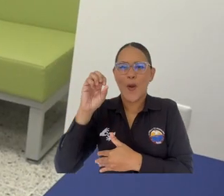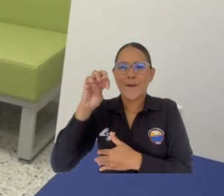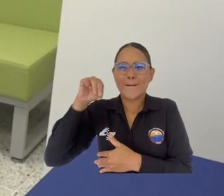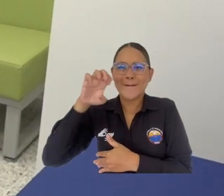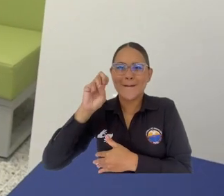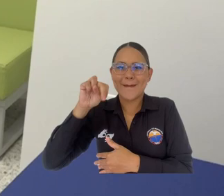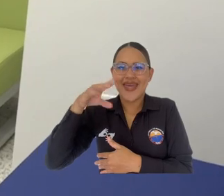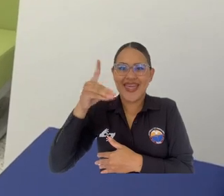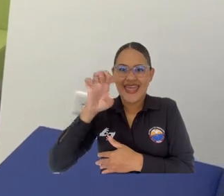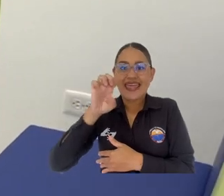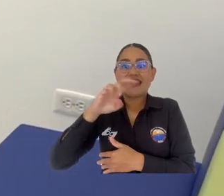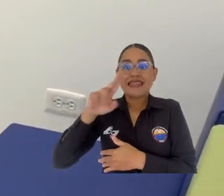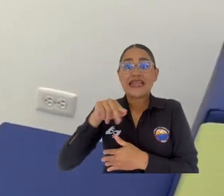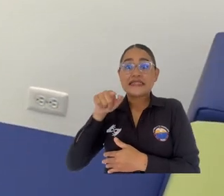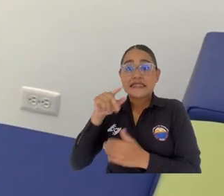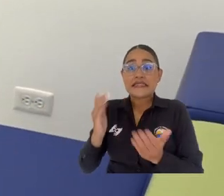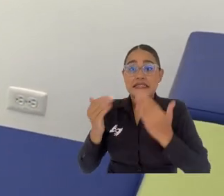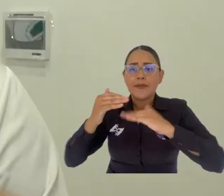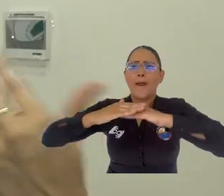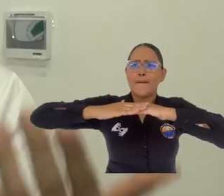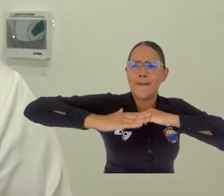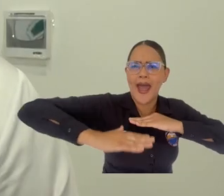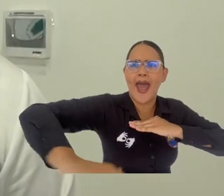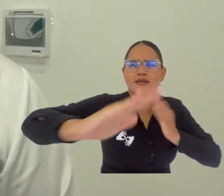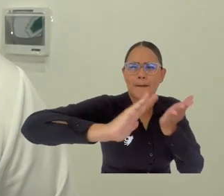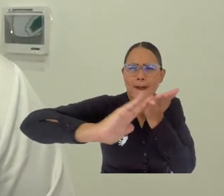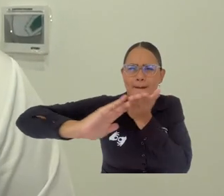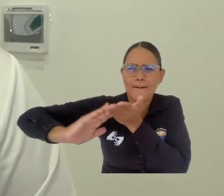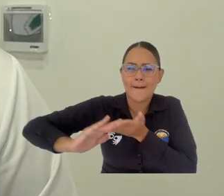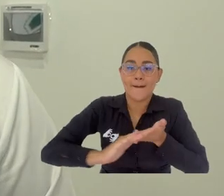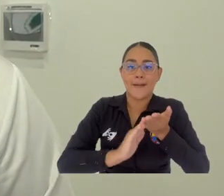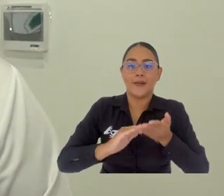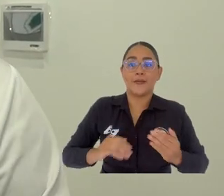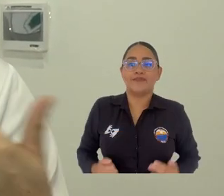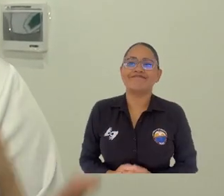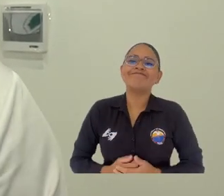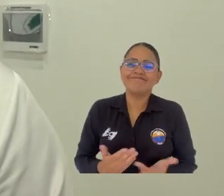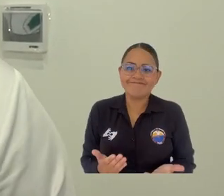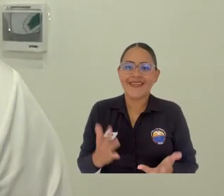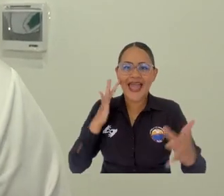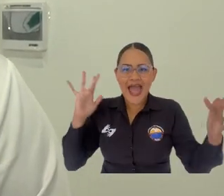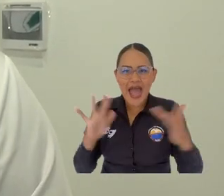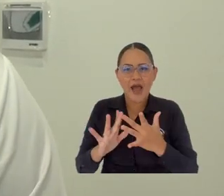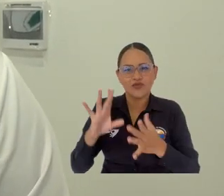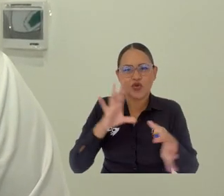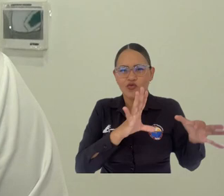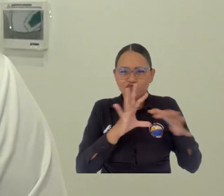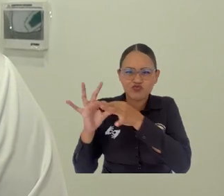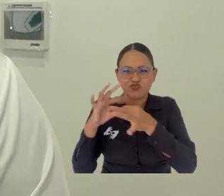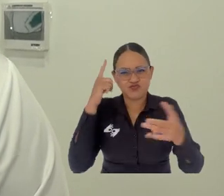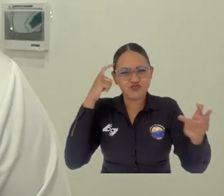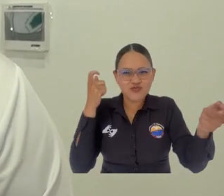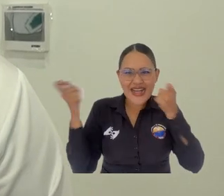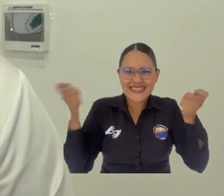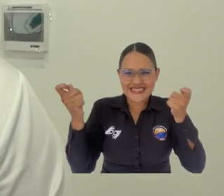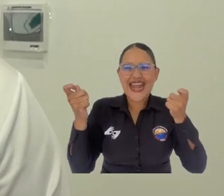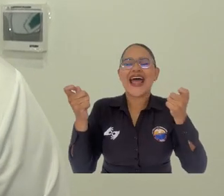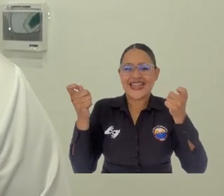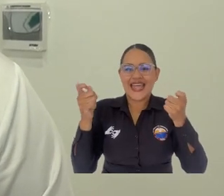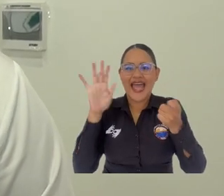que Uni Magdalena tiene en como dato. Y hace parte de esa alianza estratégica Universidad-Hospital